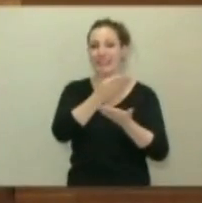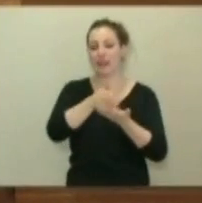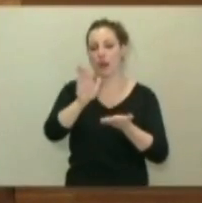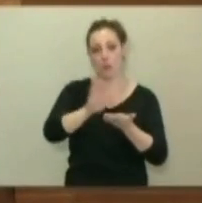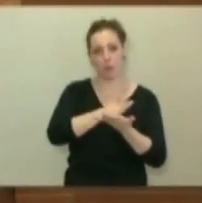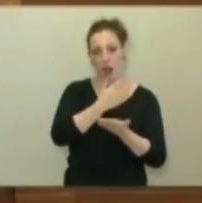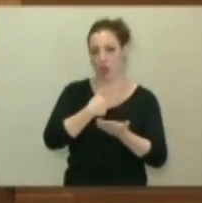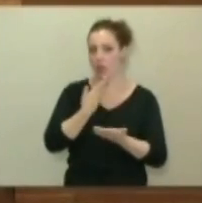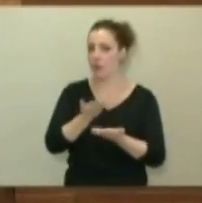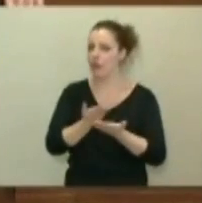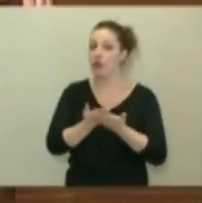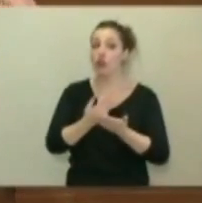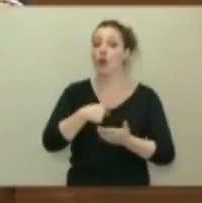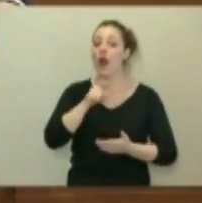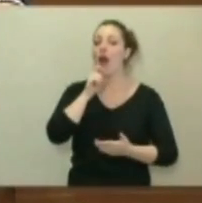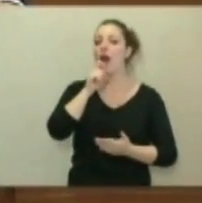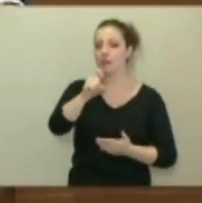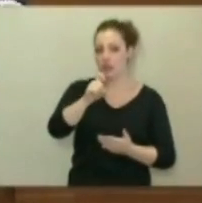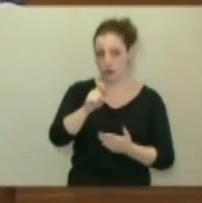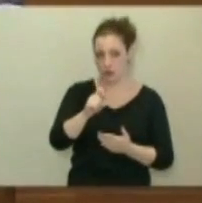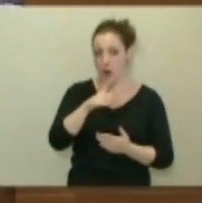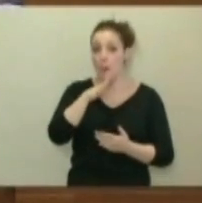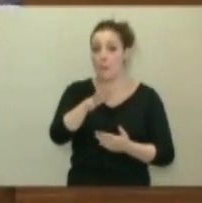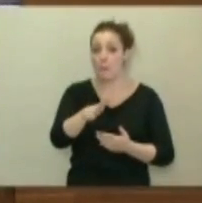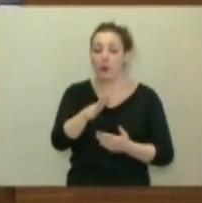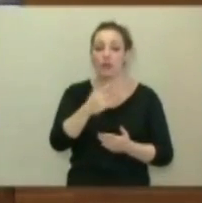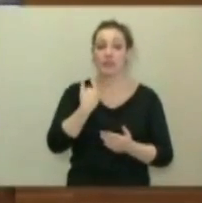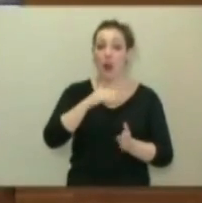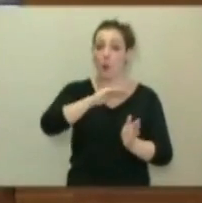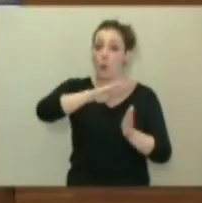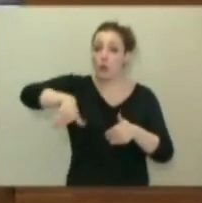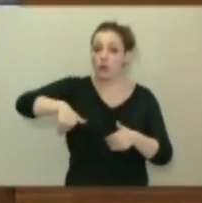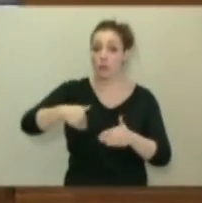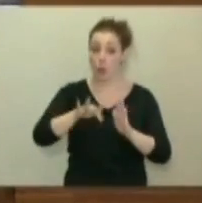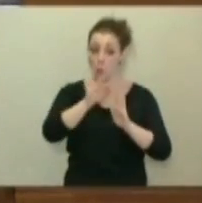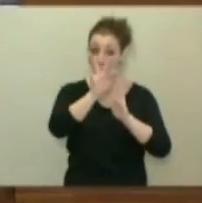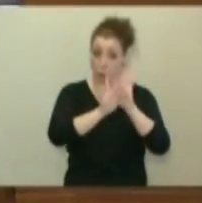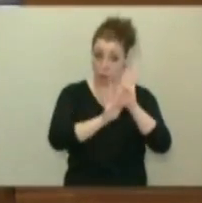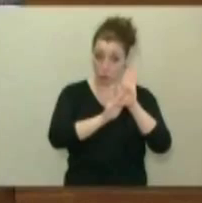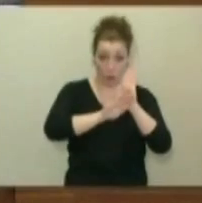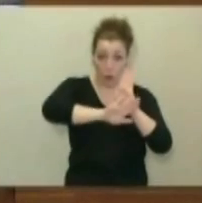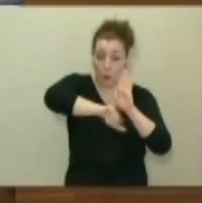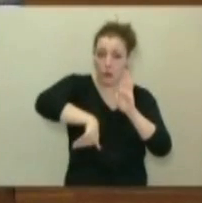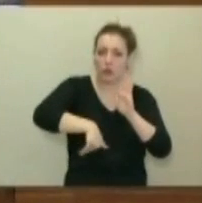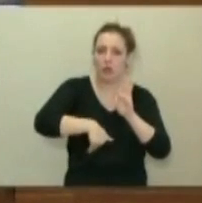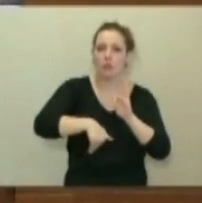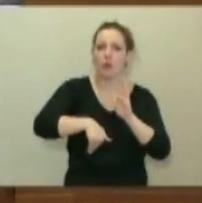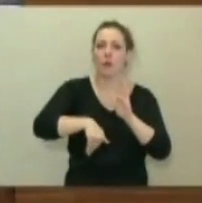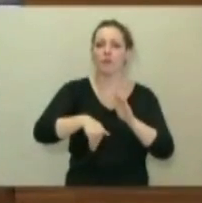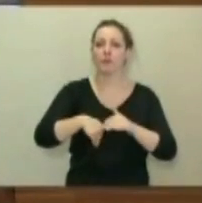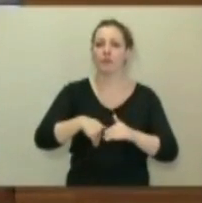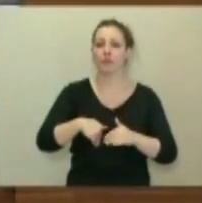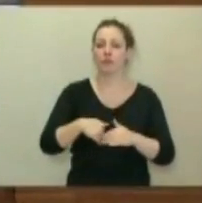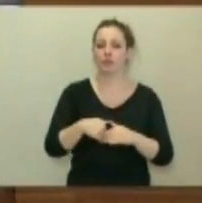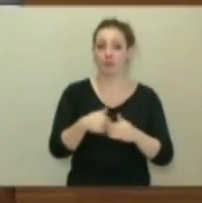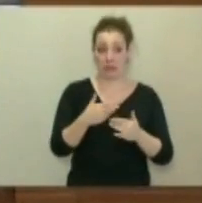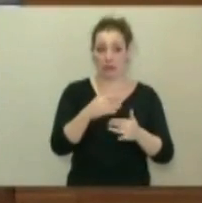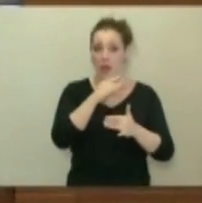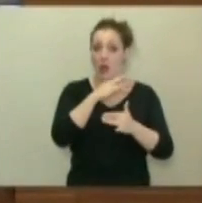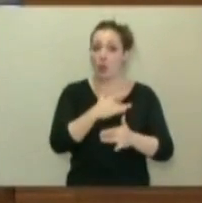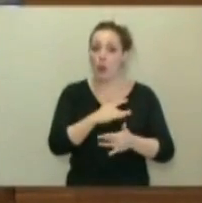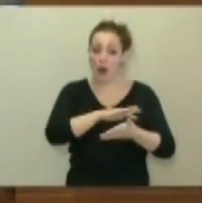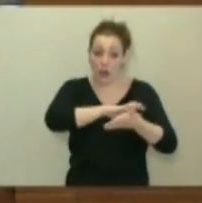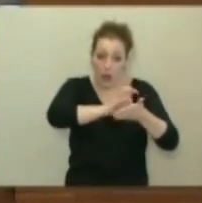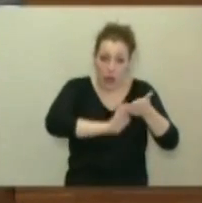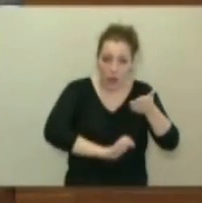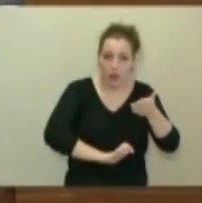Se lo anuncio ya. Porque en el último de esos puntos, en su actual redacción,